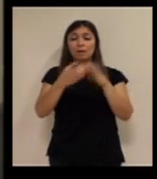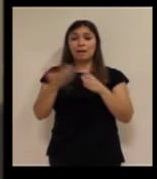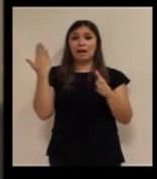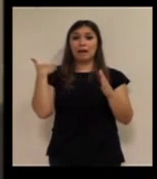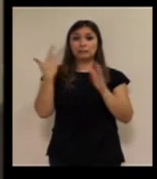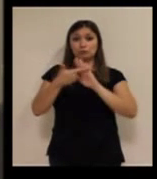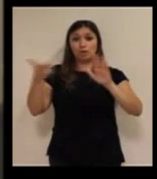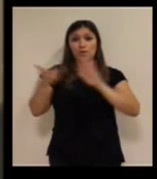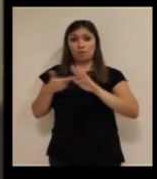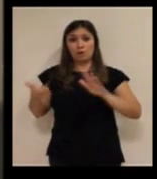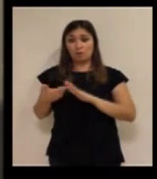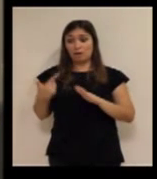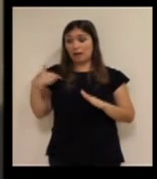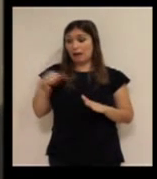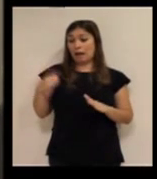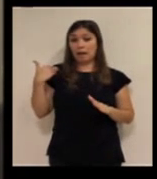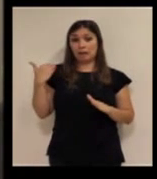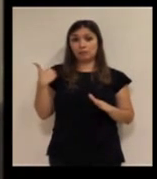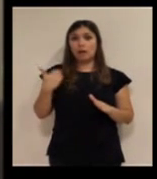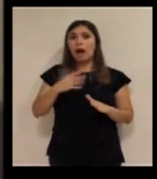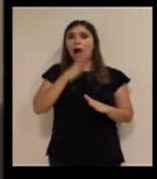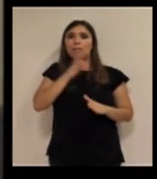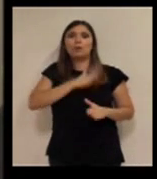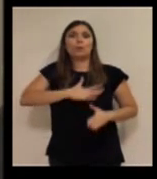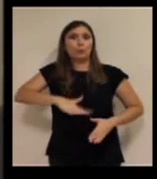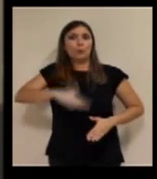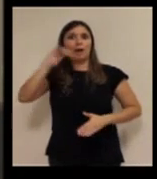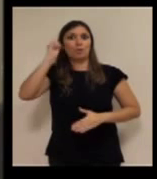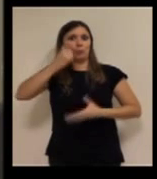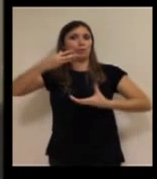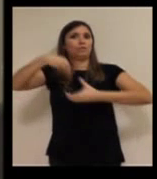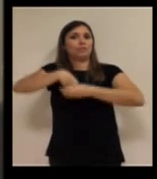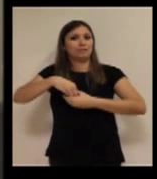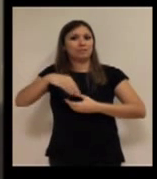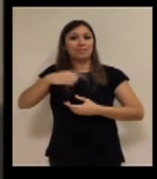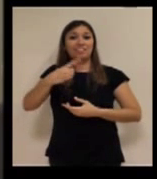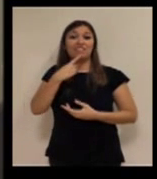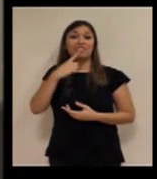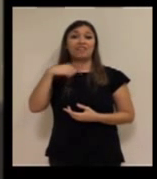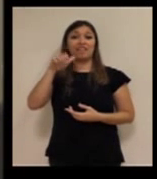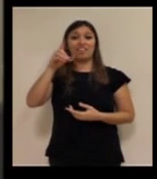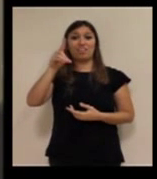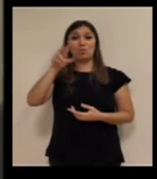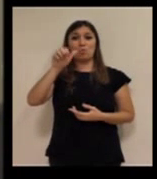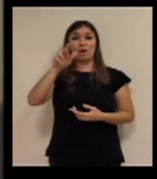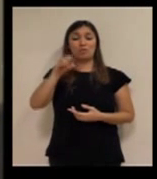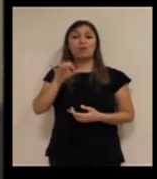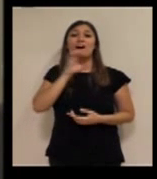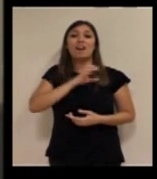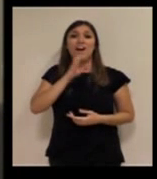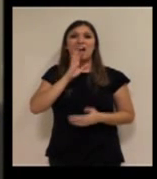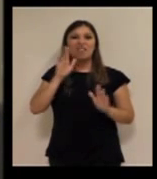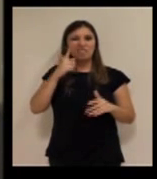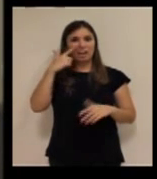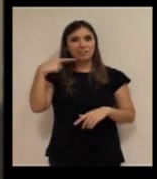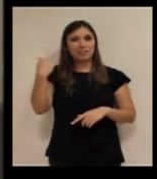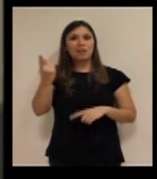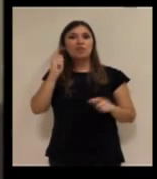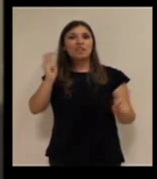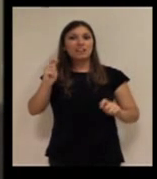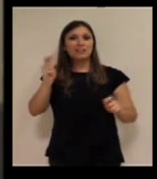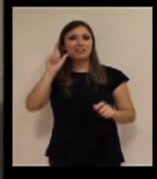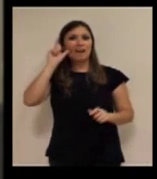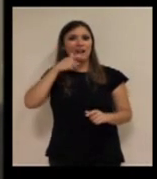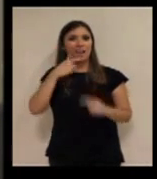excluidos de este tipo de servicios hace unos años y ahora, por lo menos, están incluidos. Incluso Eduardo nos comentaba una anécdota en que, bueno, pues ha podido felicitar a su